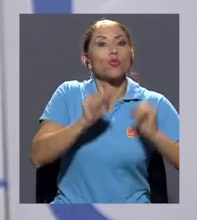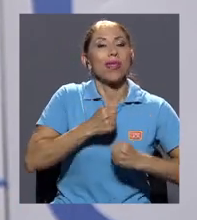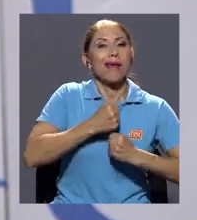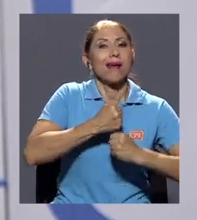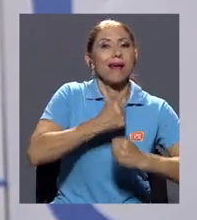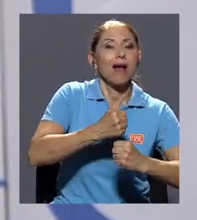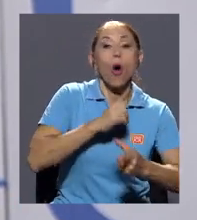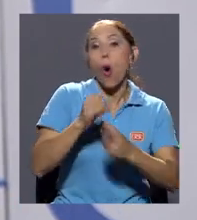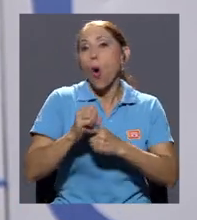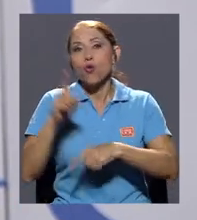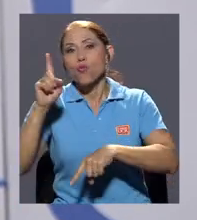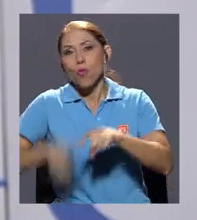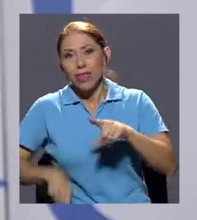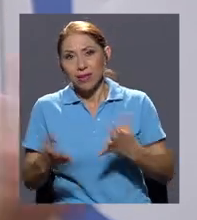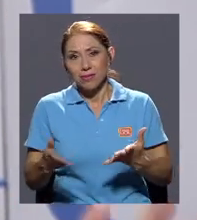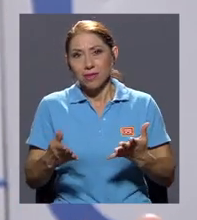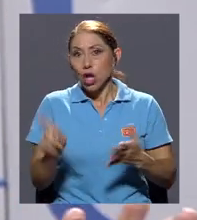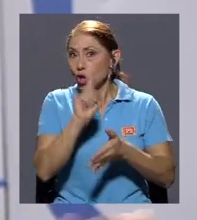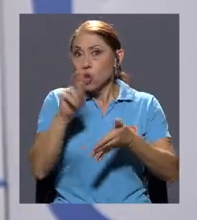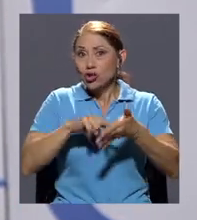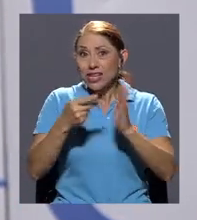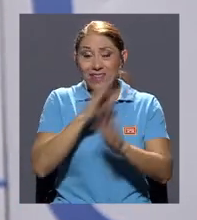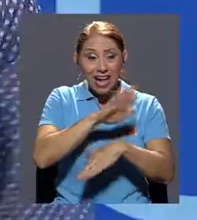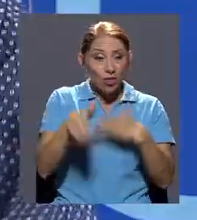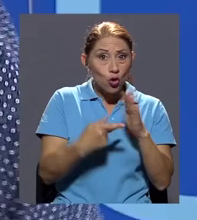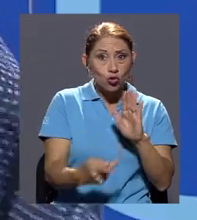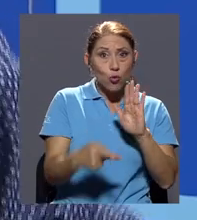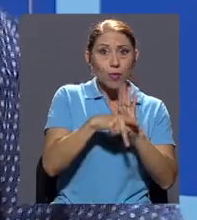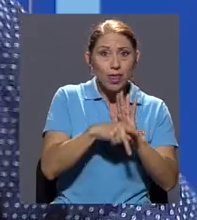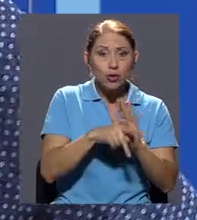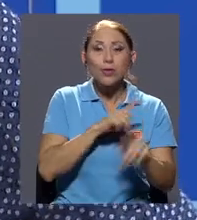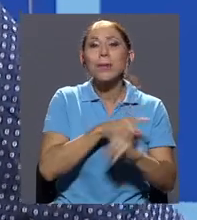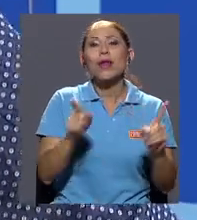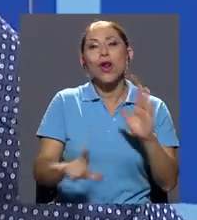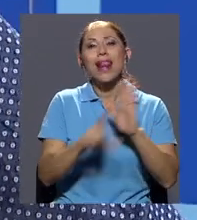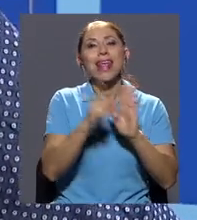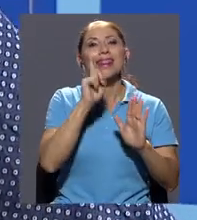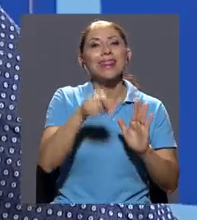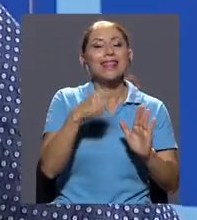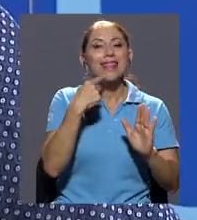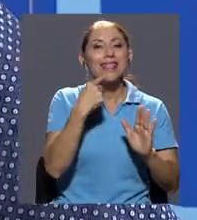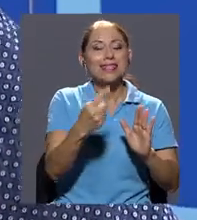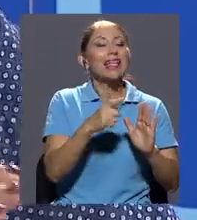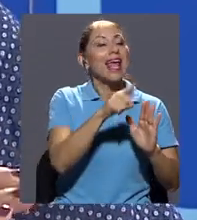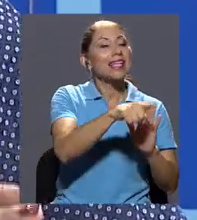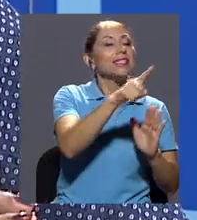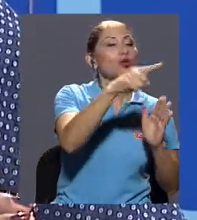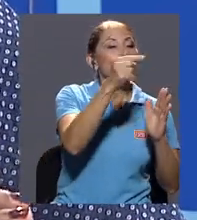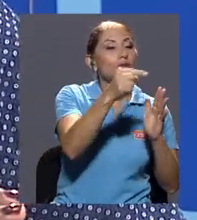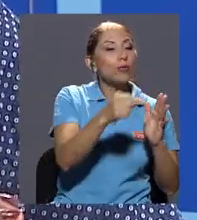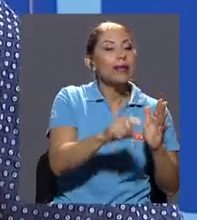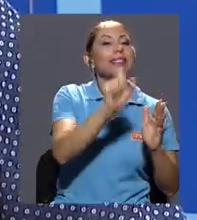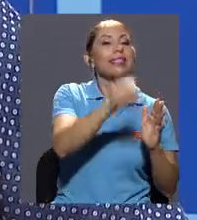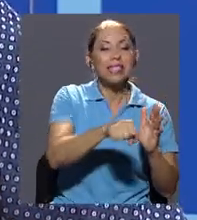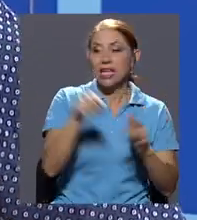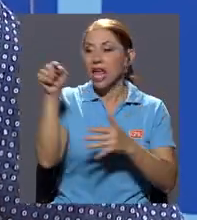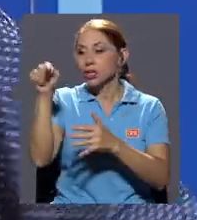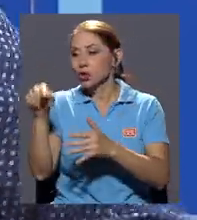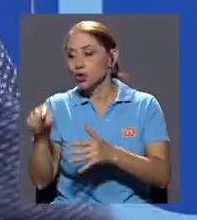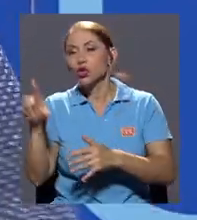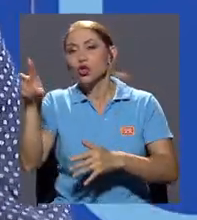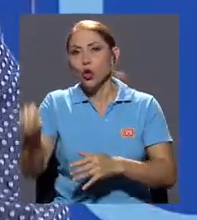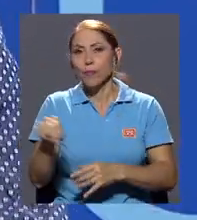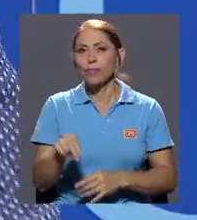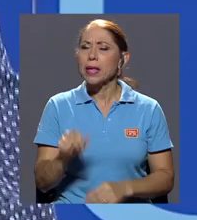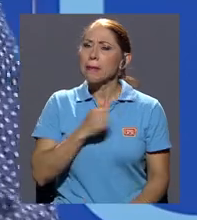prohibidos, pero la ley tiene que definir esto sí y esto no. Perdón que lo interrumpa, pero ¿no es cierto que ya en el gobierno de doña Laura Chinchilla ya